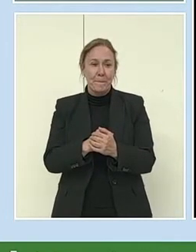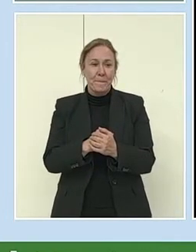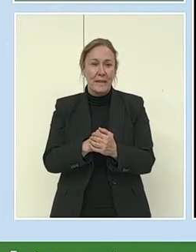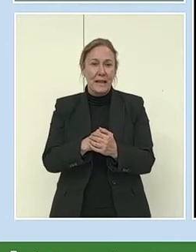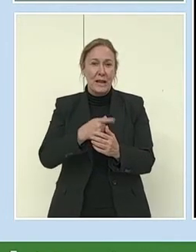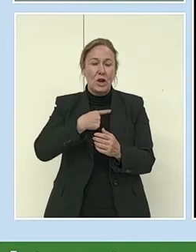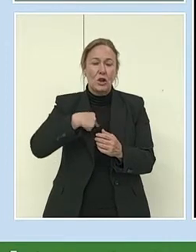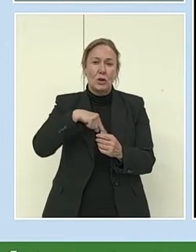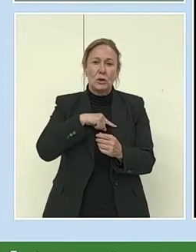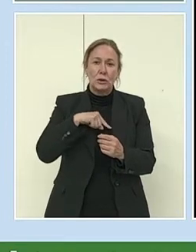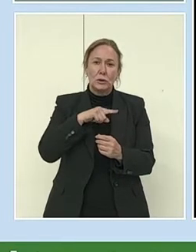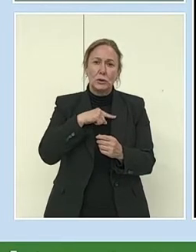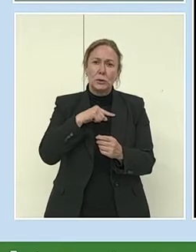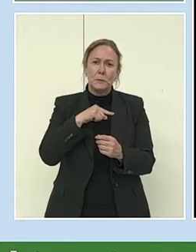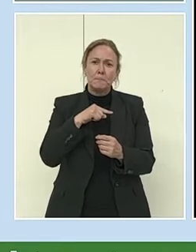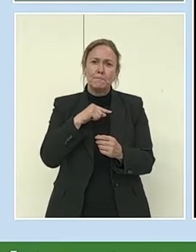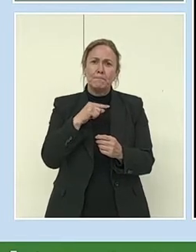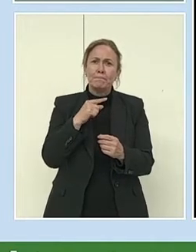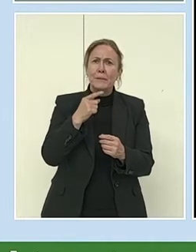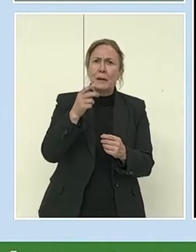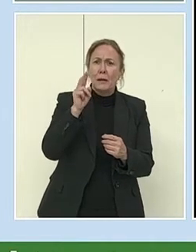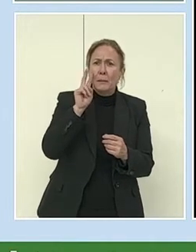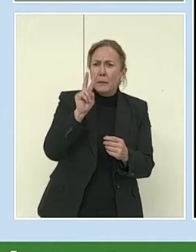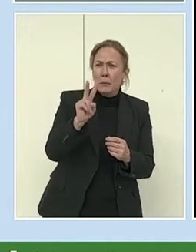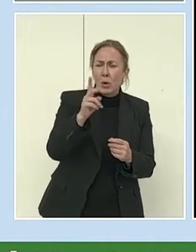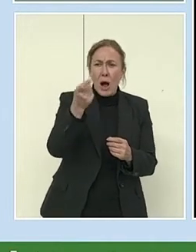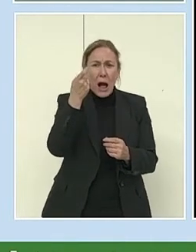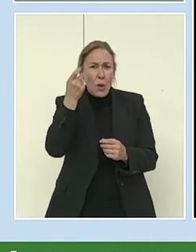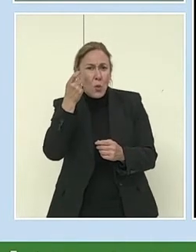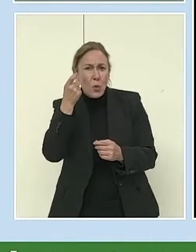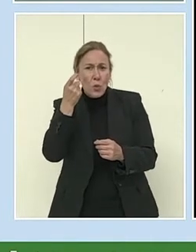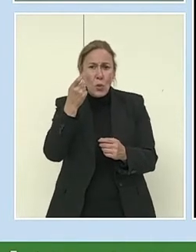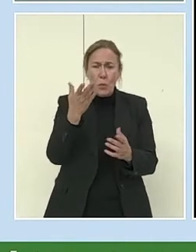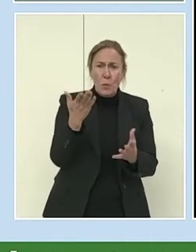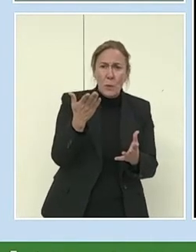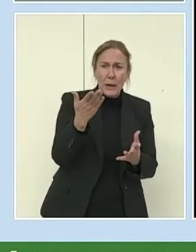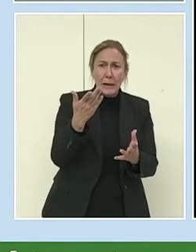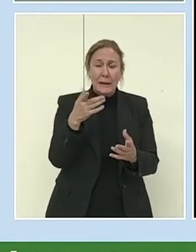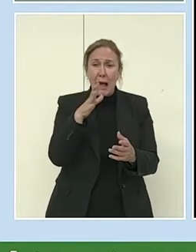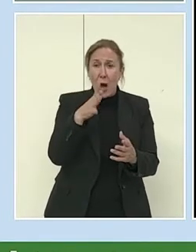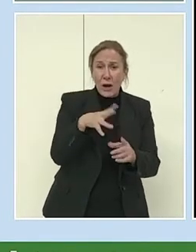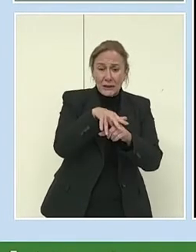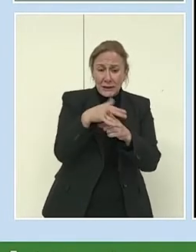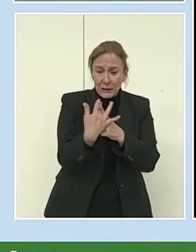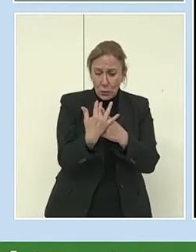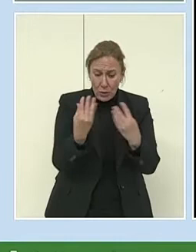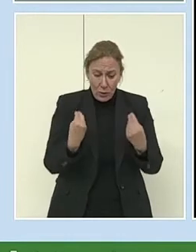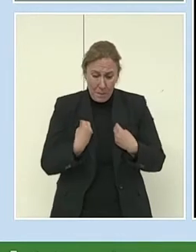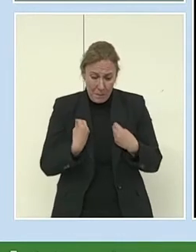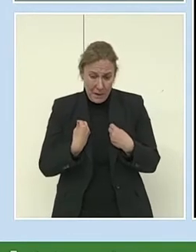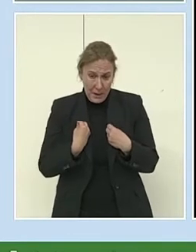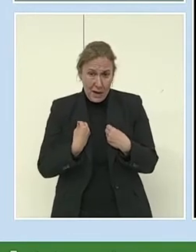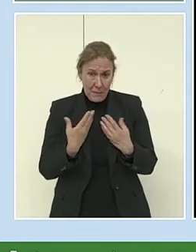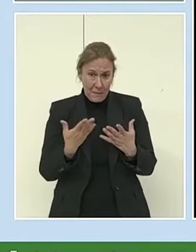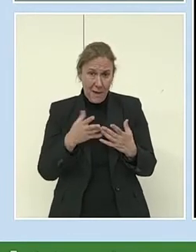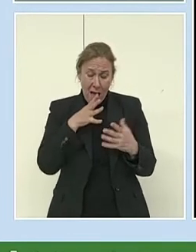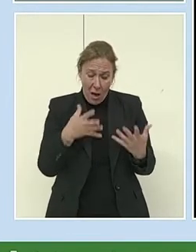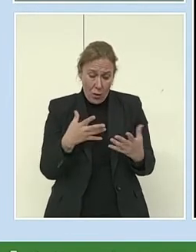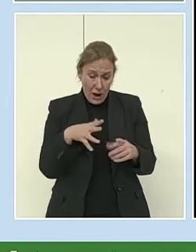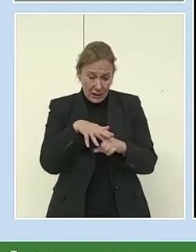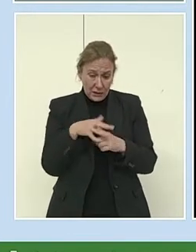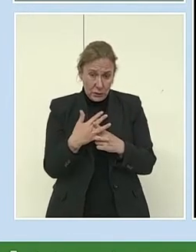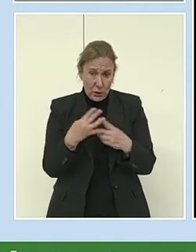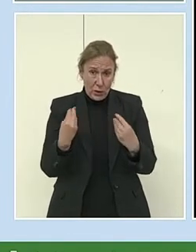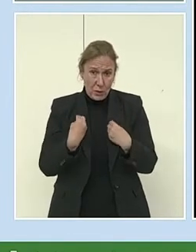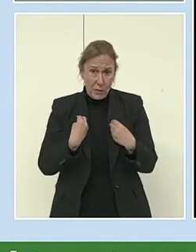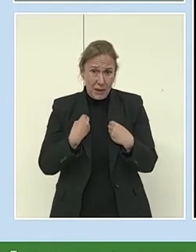partimos del autoconocimiento de aquellas alumnas y alumnos que están en ese momento de su vida, igual ahora aquí también estamos en este momento de nuestra vida en la